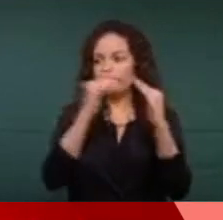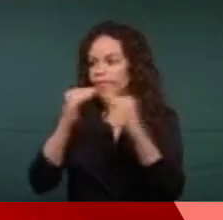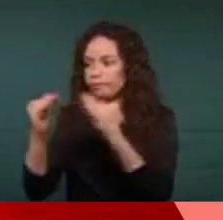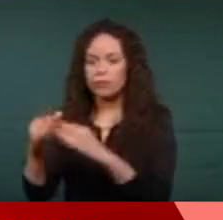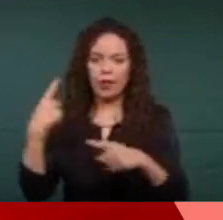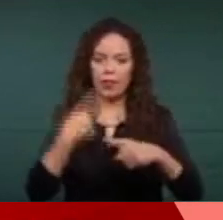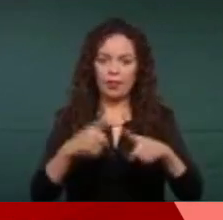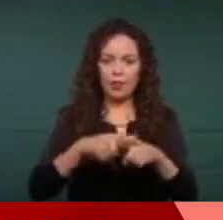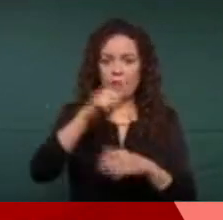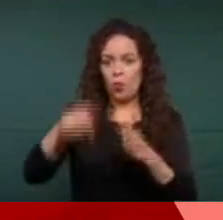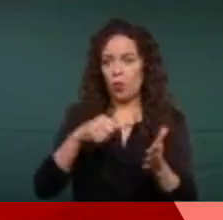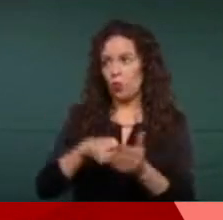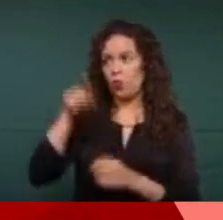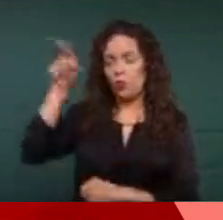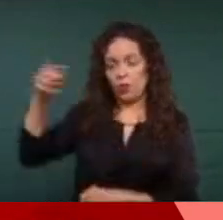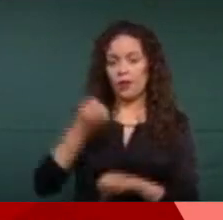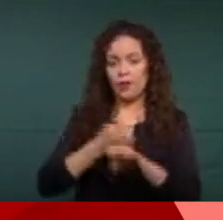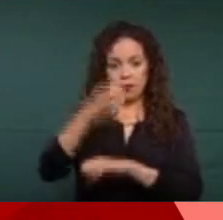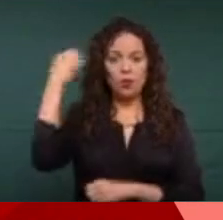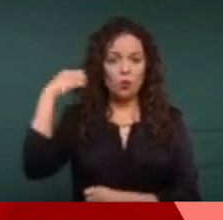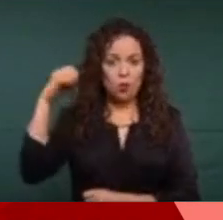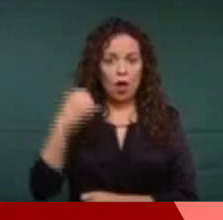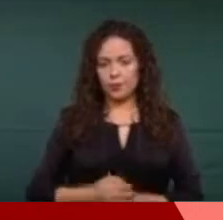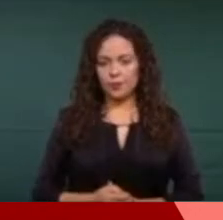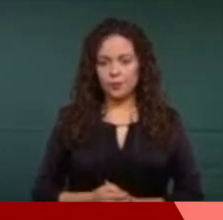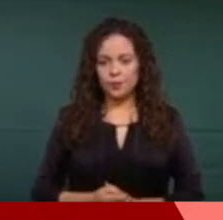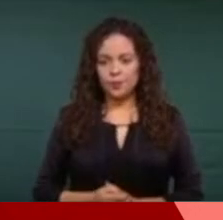a la infraestructura federal.